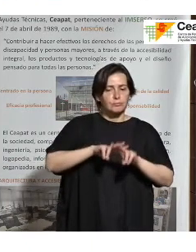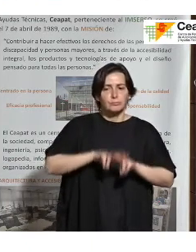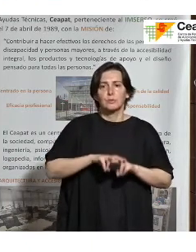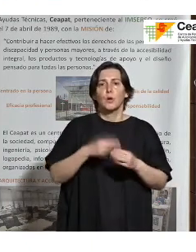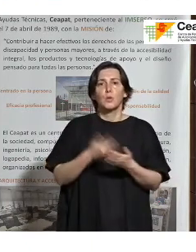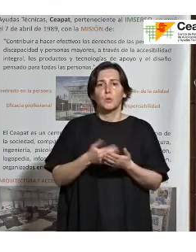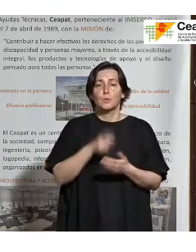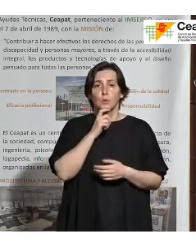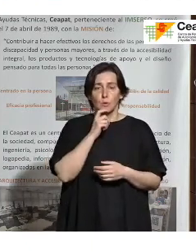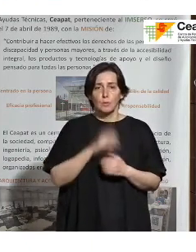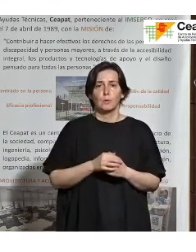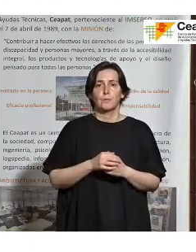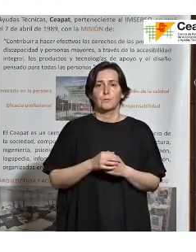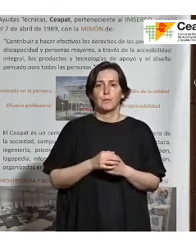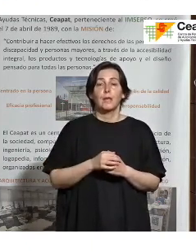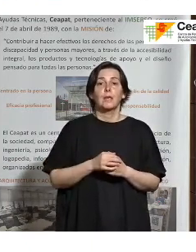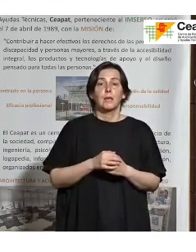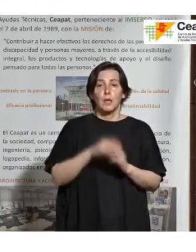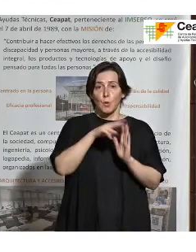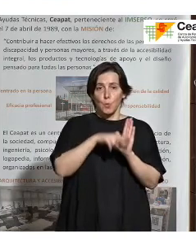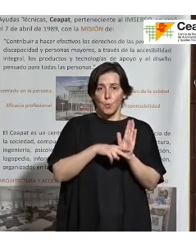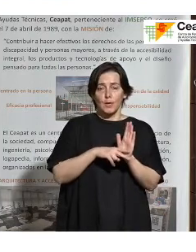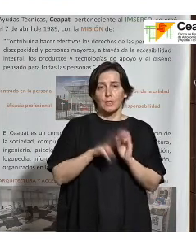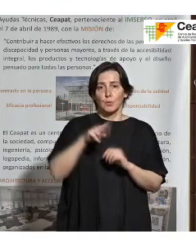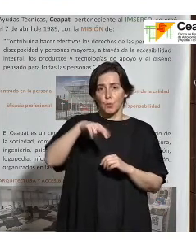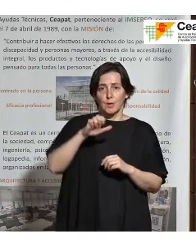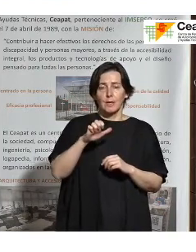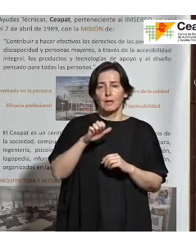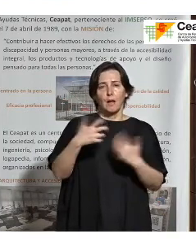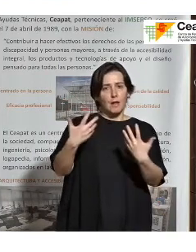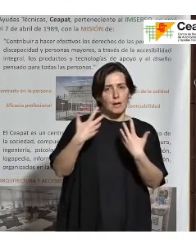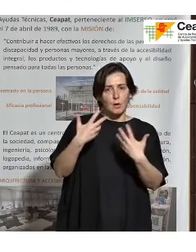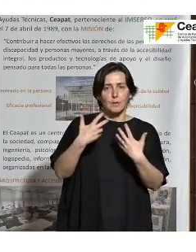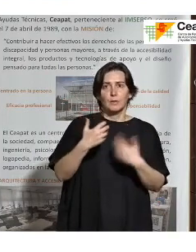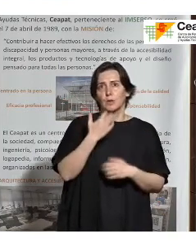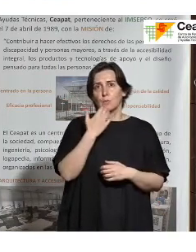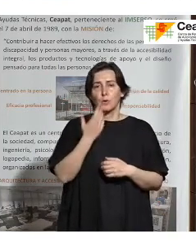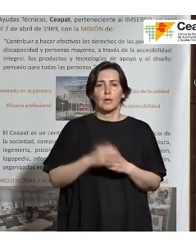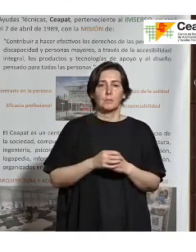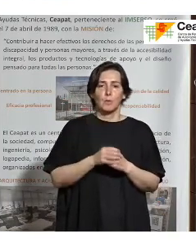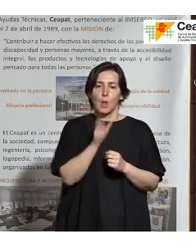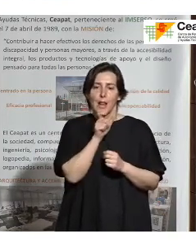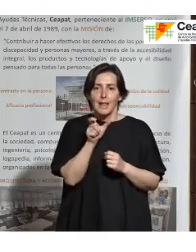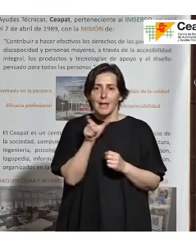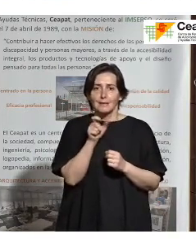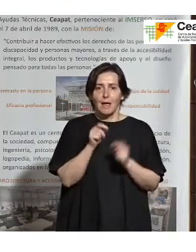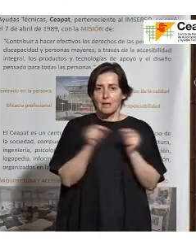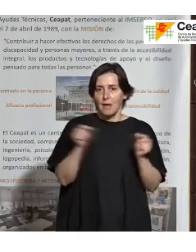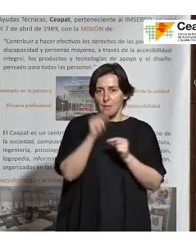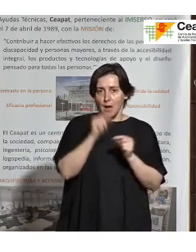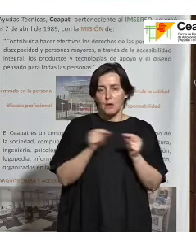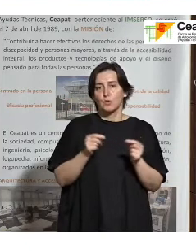incorporando aquellas recomendaciones que da esta norma UNE, que al final son recomendaciones tipo de tamaño de letra, utilizar